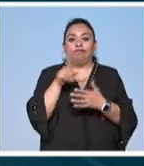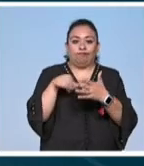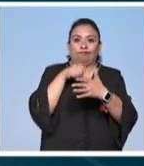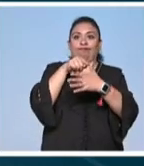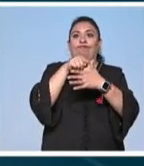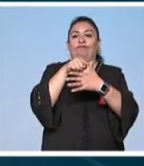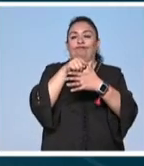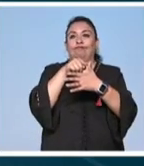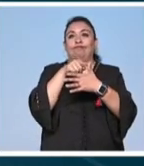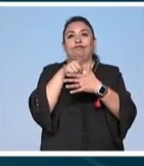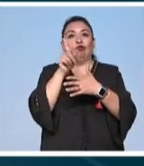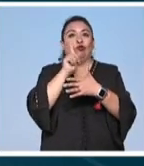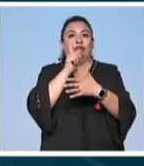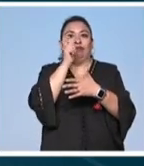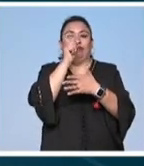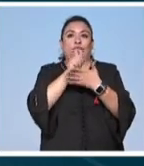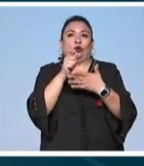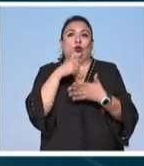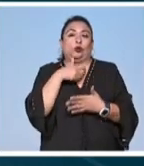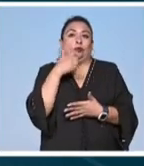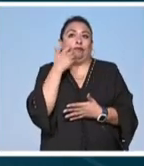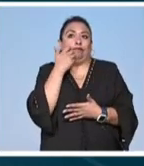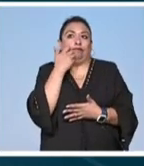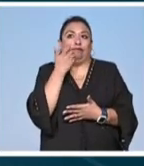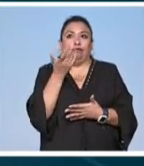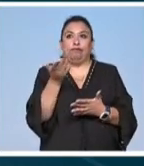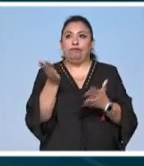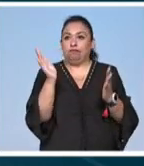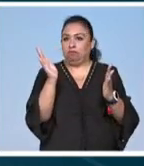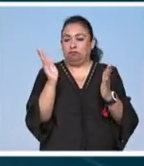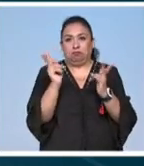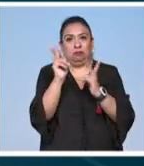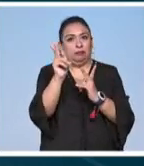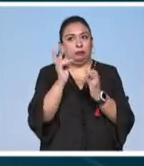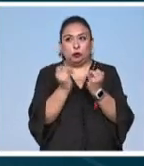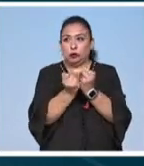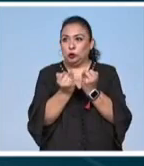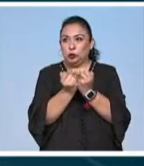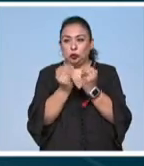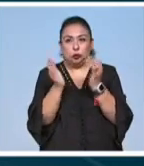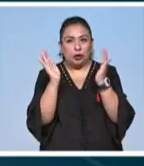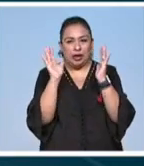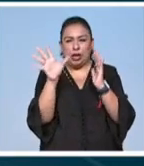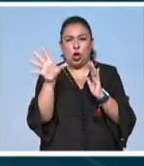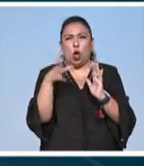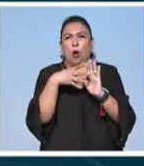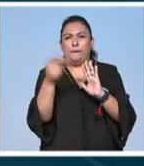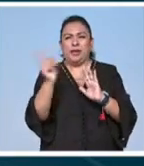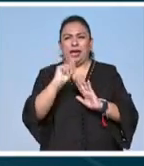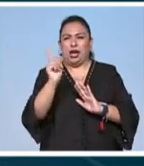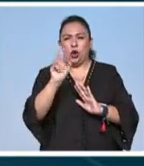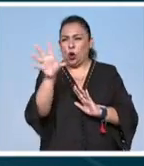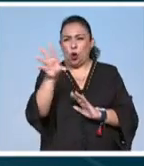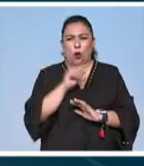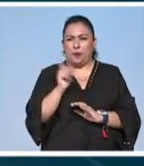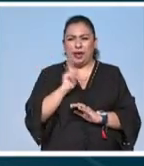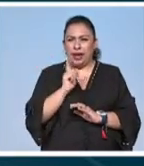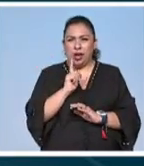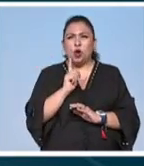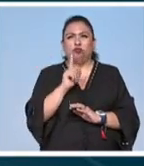que pues yo quisiera ser no imitar sino haber sido